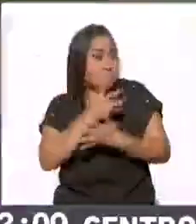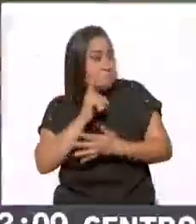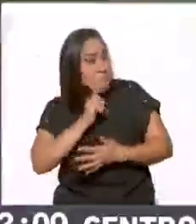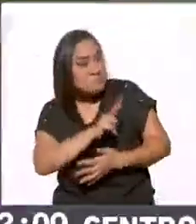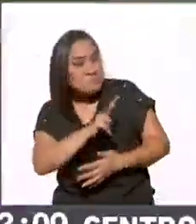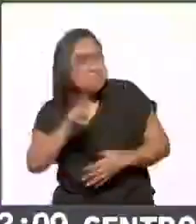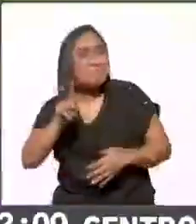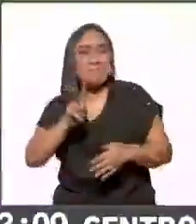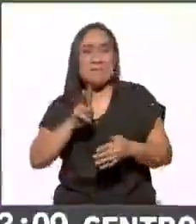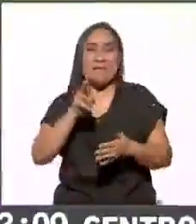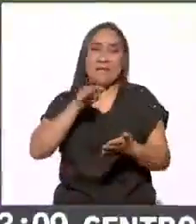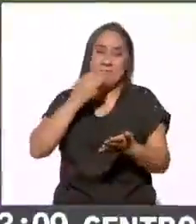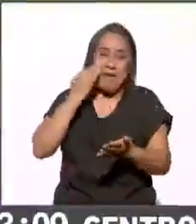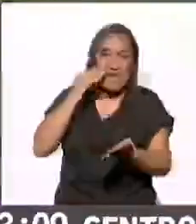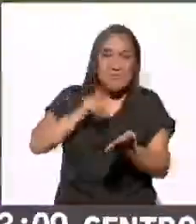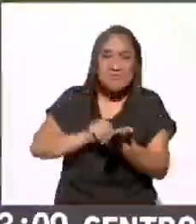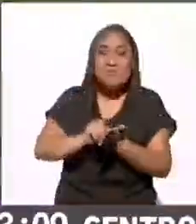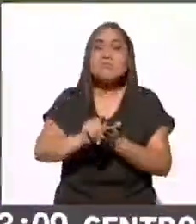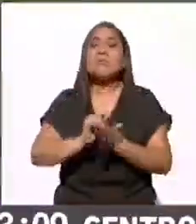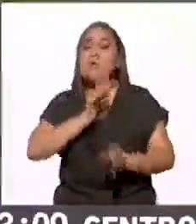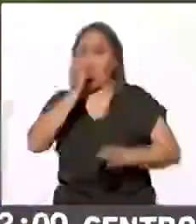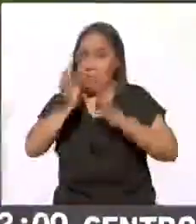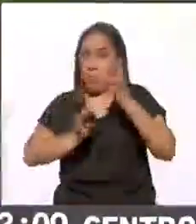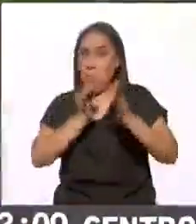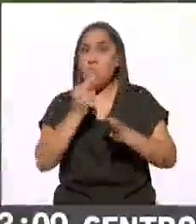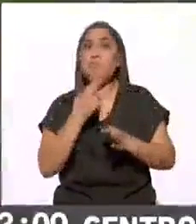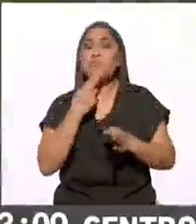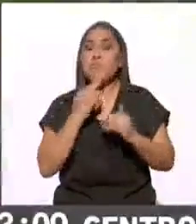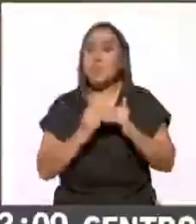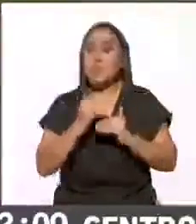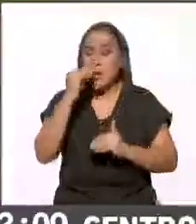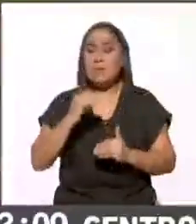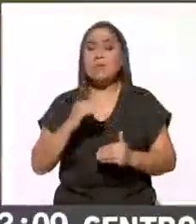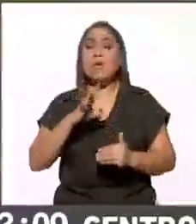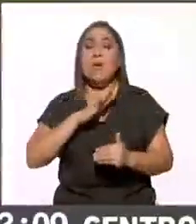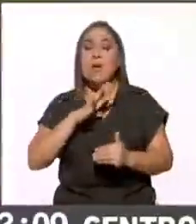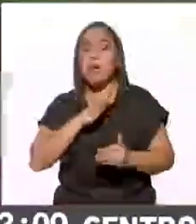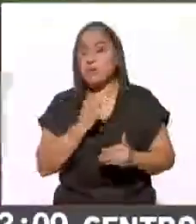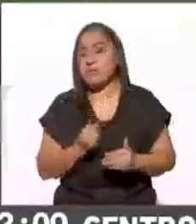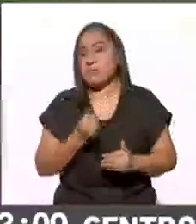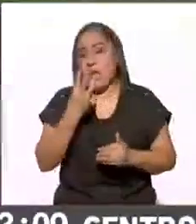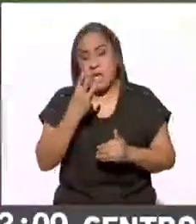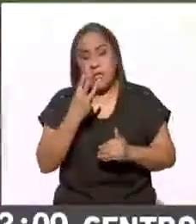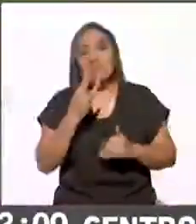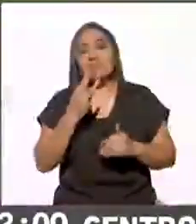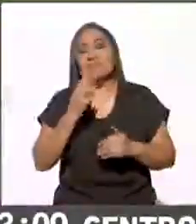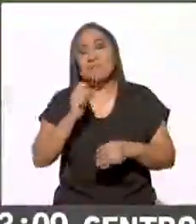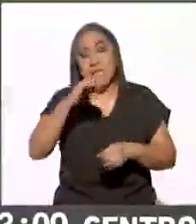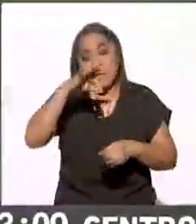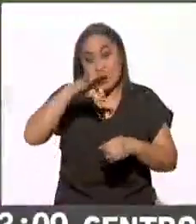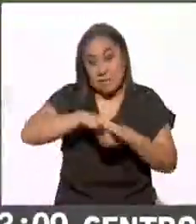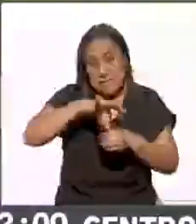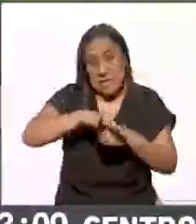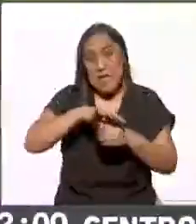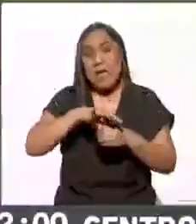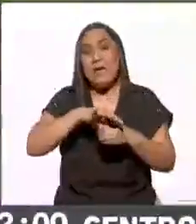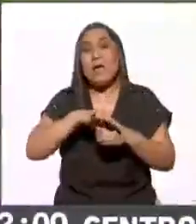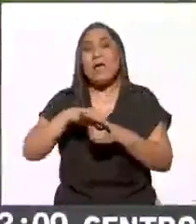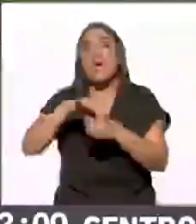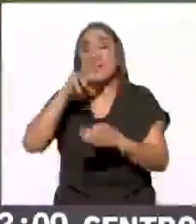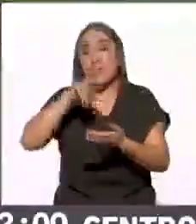las tendencias en redes sociales fueron informativas. Tuvimos trending topics como elecciones 2021MX,